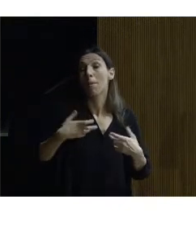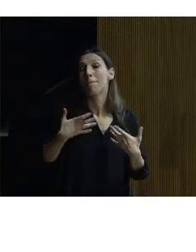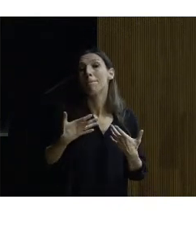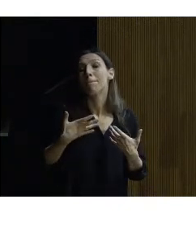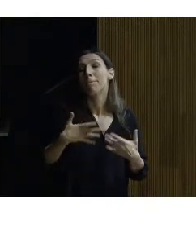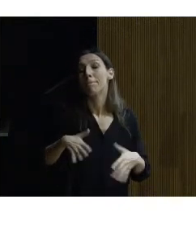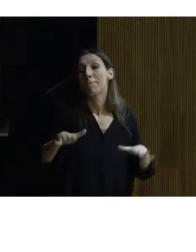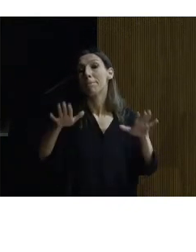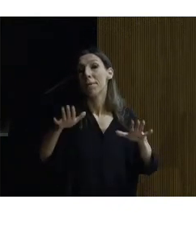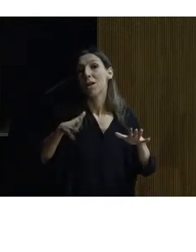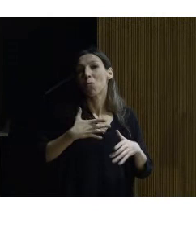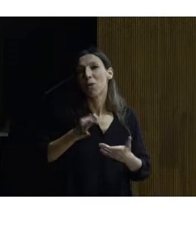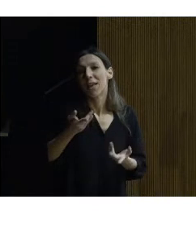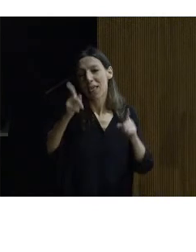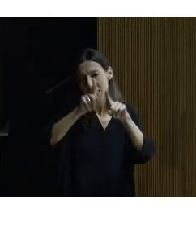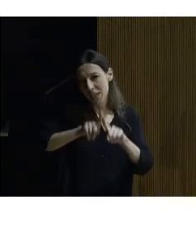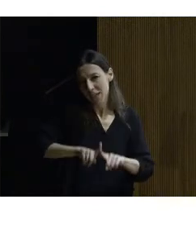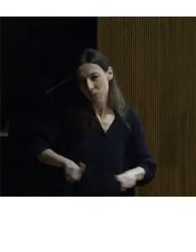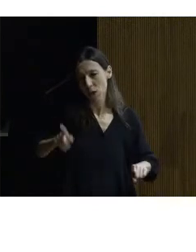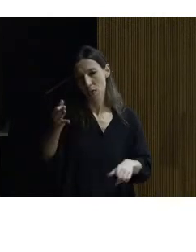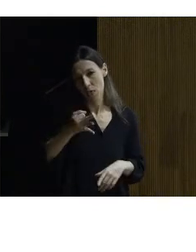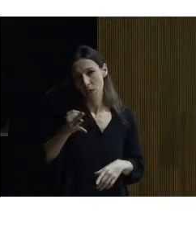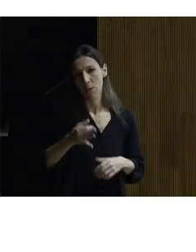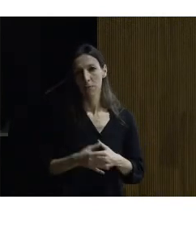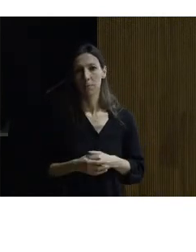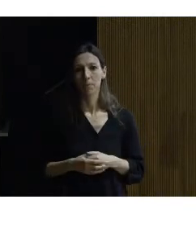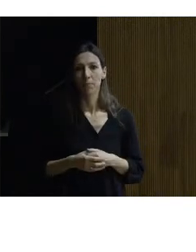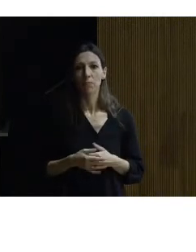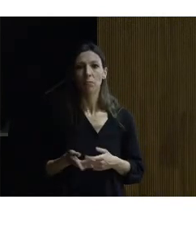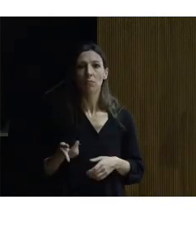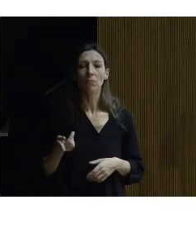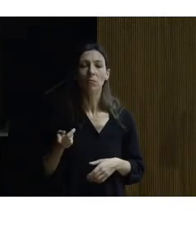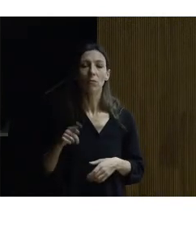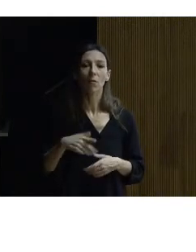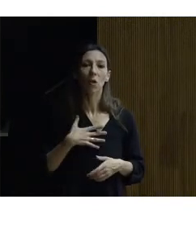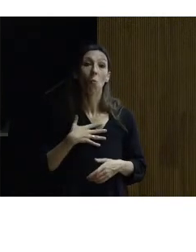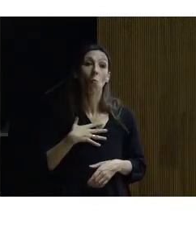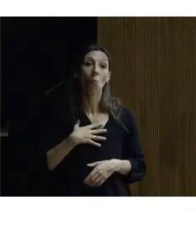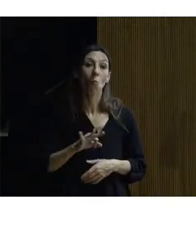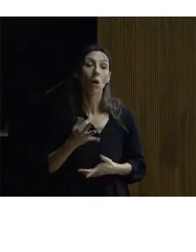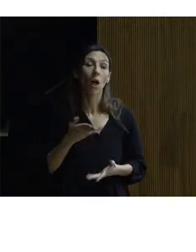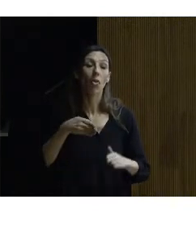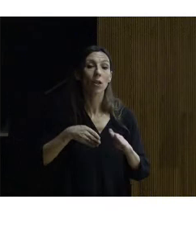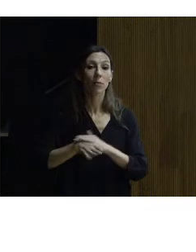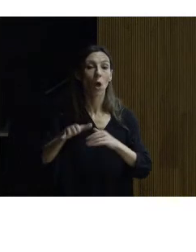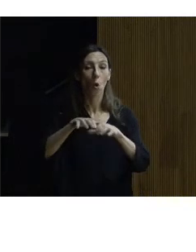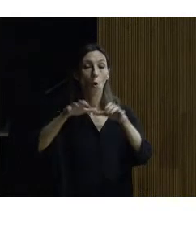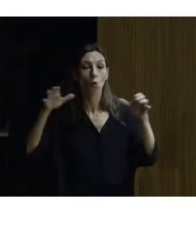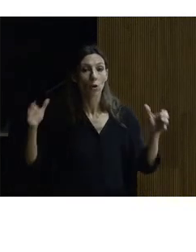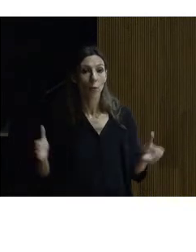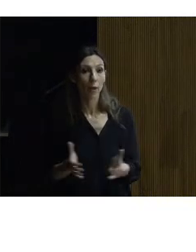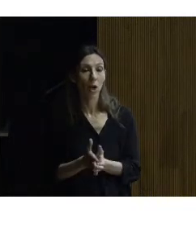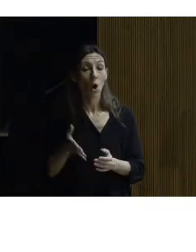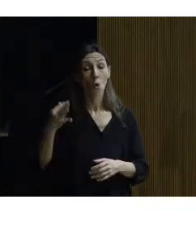lo más desapercibido posible se plantea la medida de posibilidades la accesibilidad universal no solo se interviene en la accesibilidad física